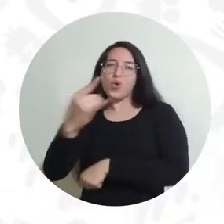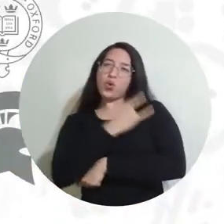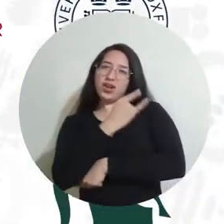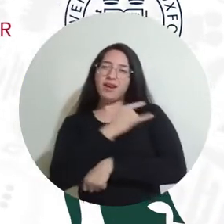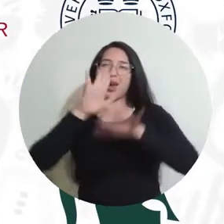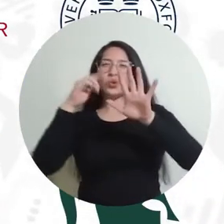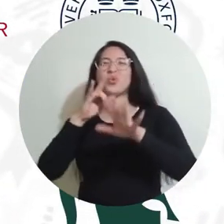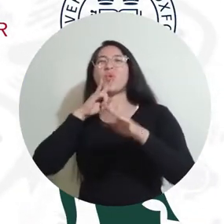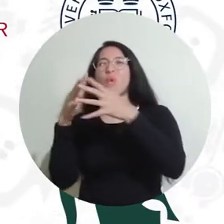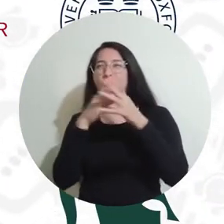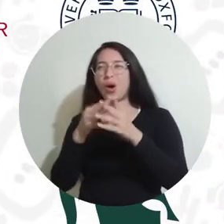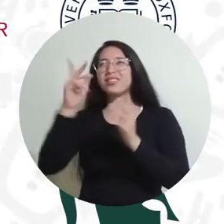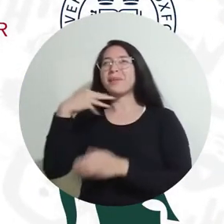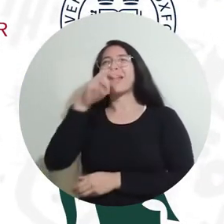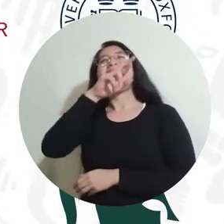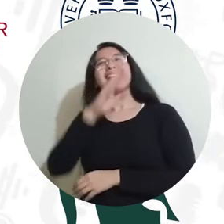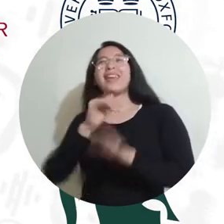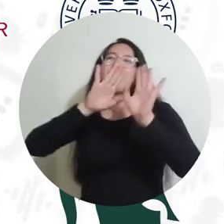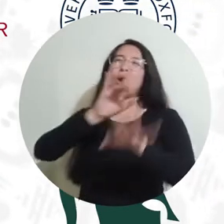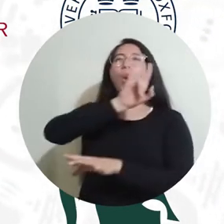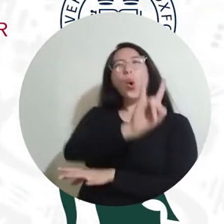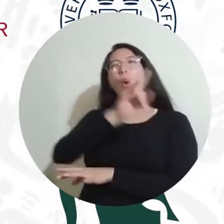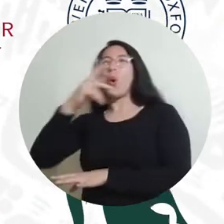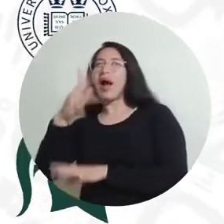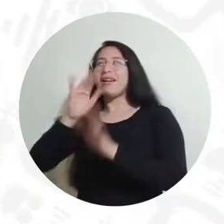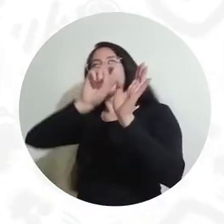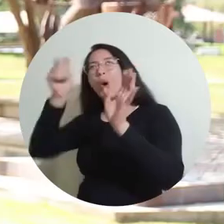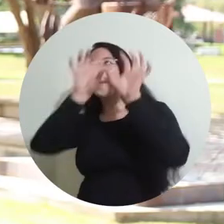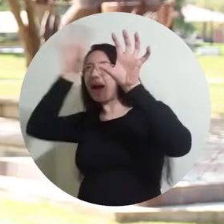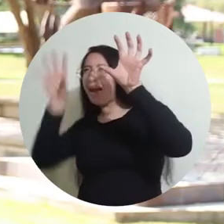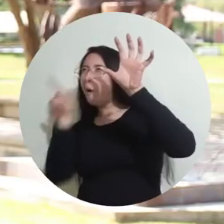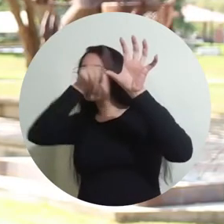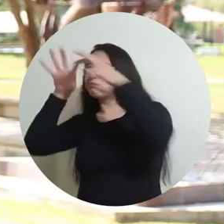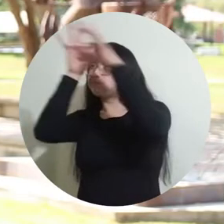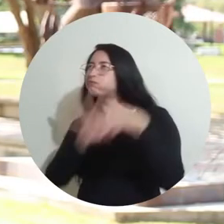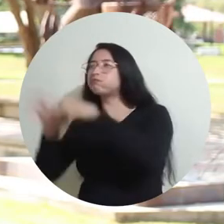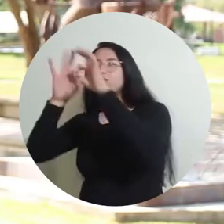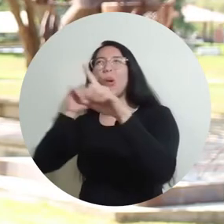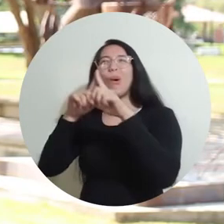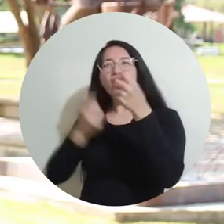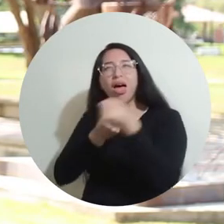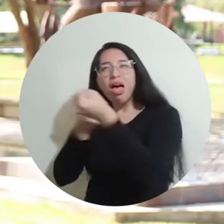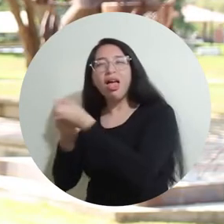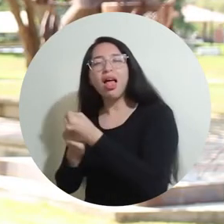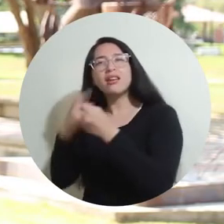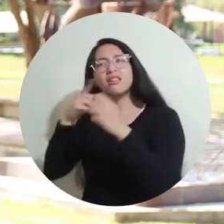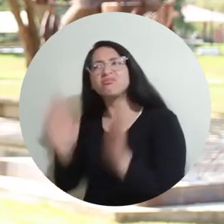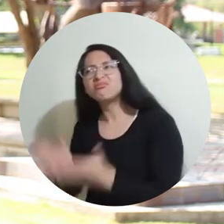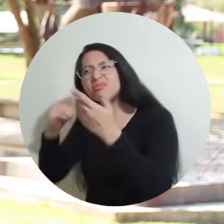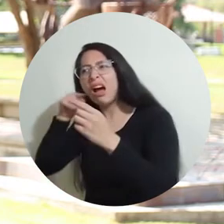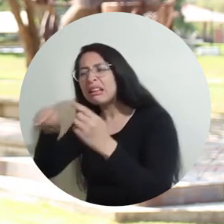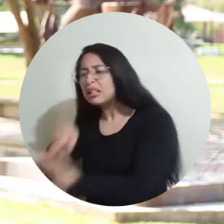en Londres, en el Reino Unido, universidades muy importantes en Asia. Con toda esa cantidad de colaboradores lo que nosotros vamos a lograr obviamente